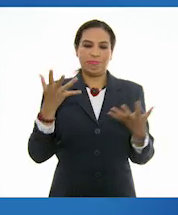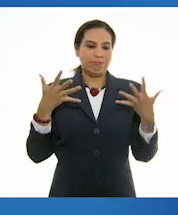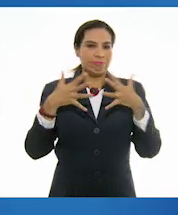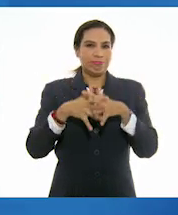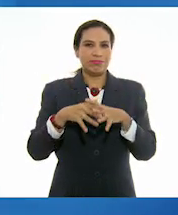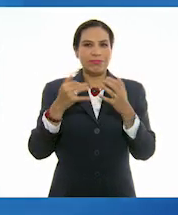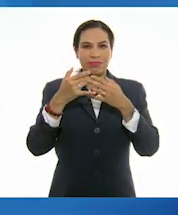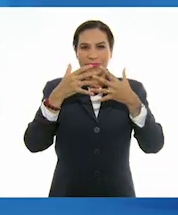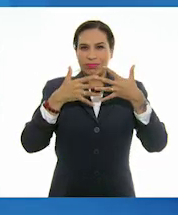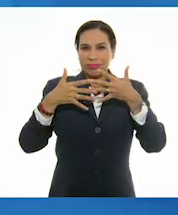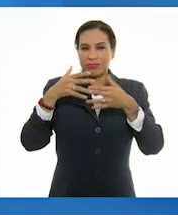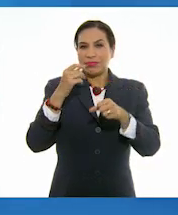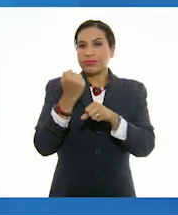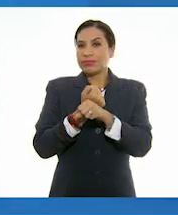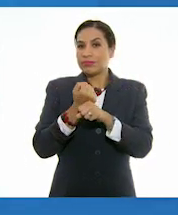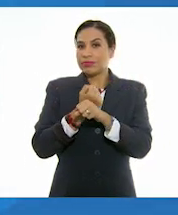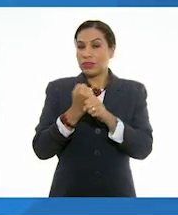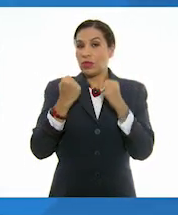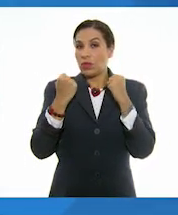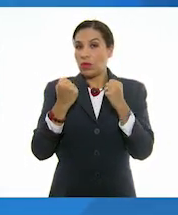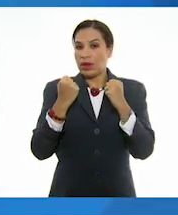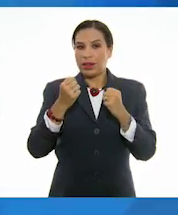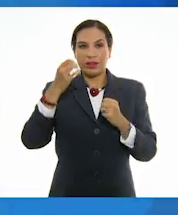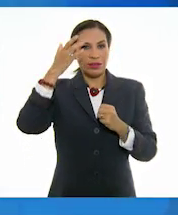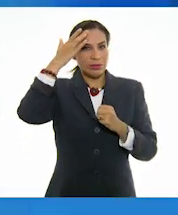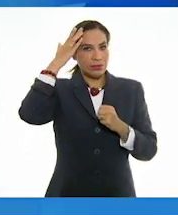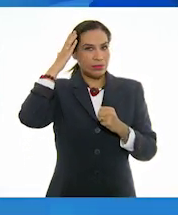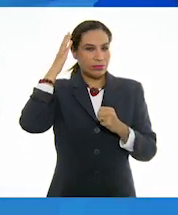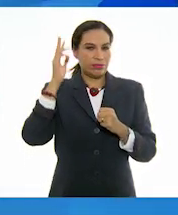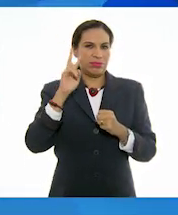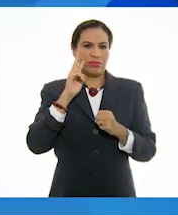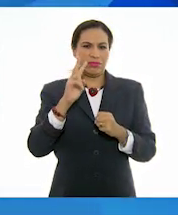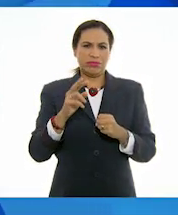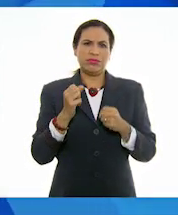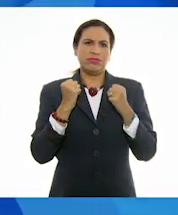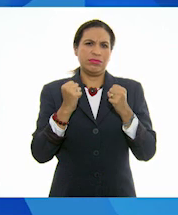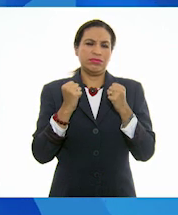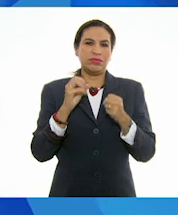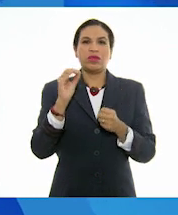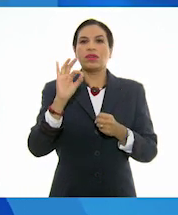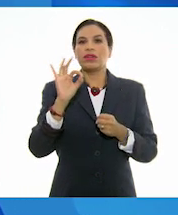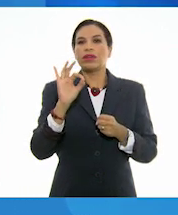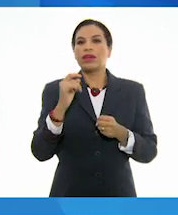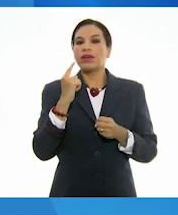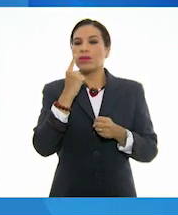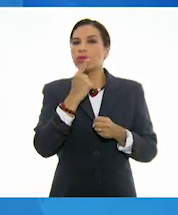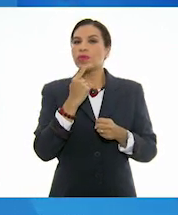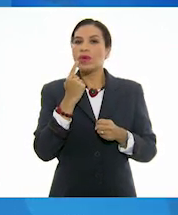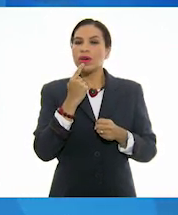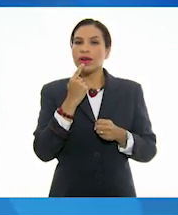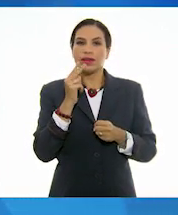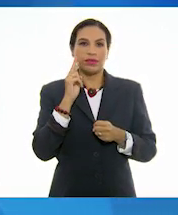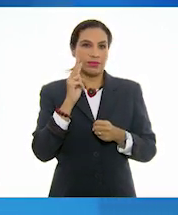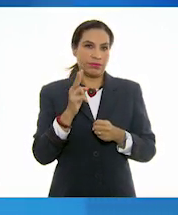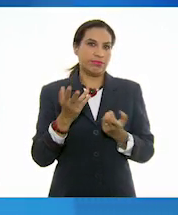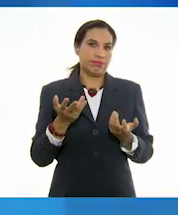tanto porque el amarillo intenso en el cabello pues hace que se vea más. O por ejemplo, la boca, ¿verdad? También resalta.